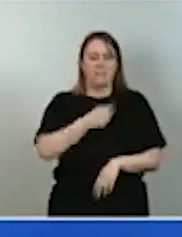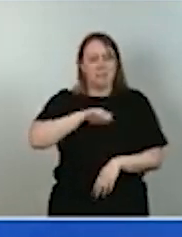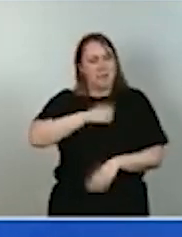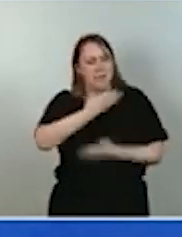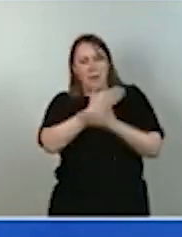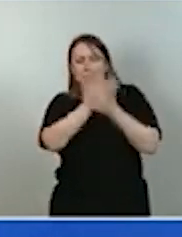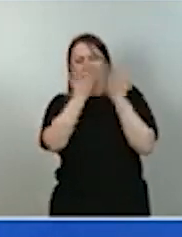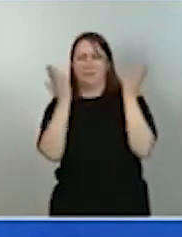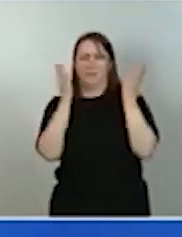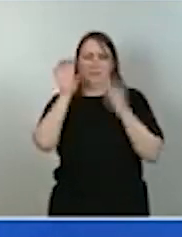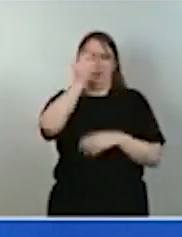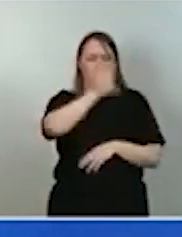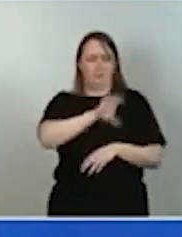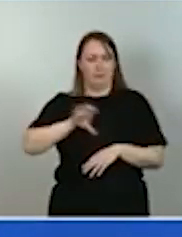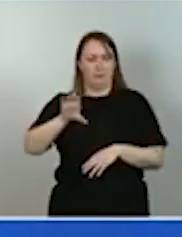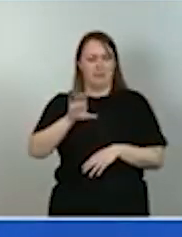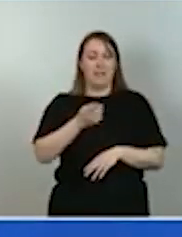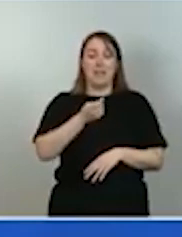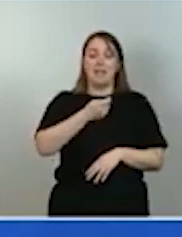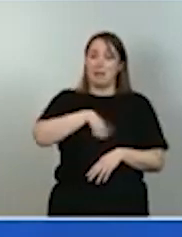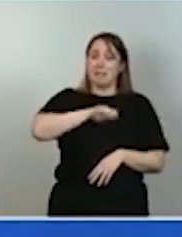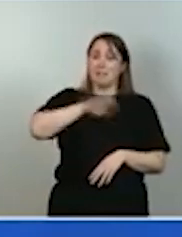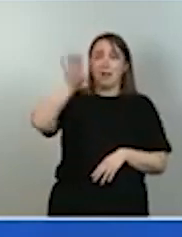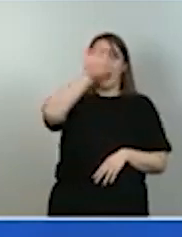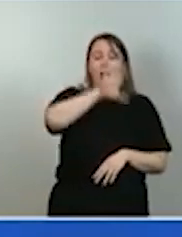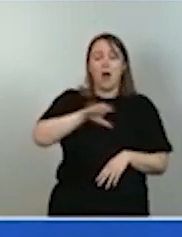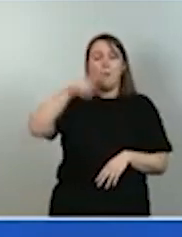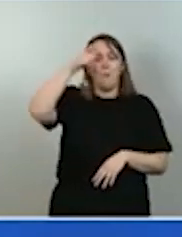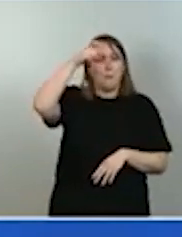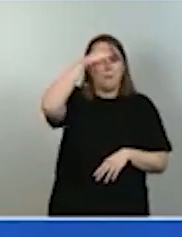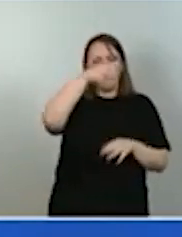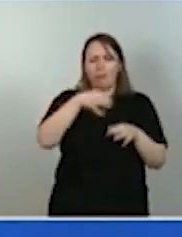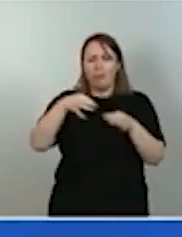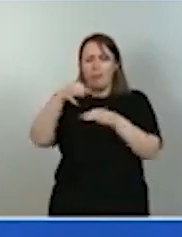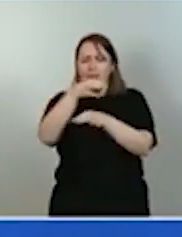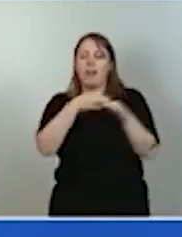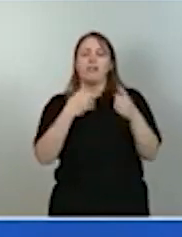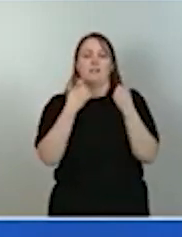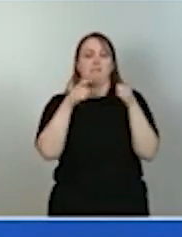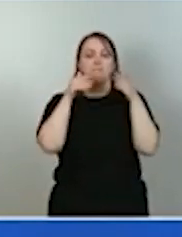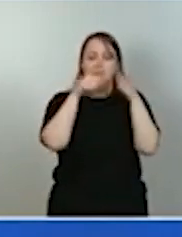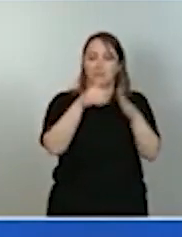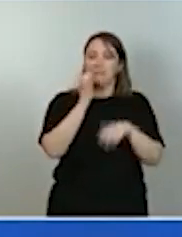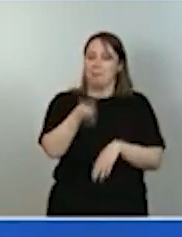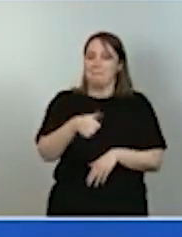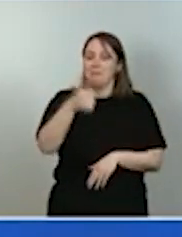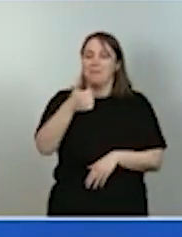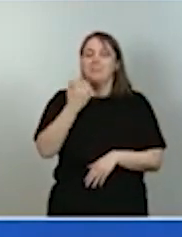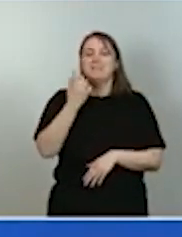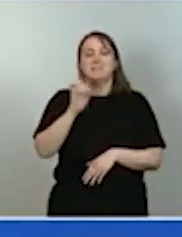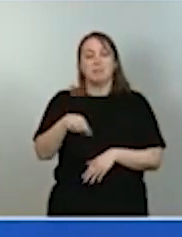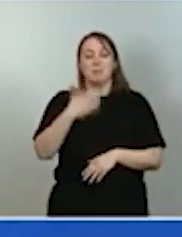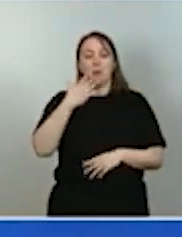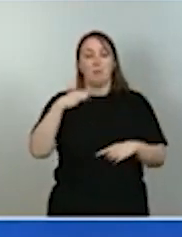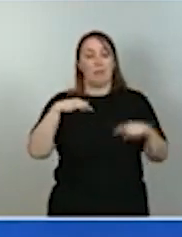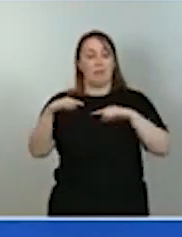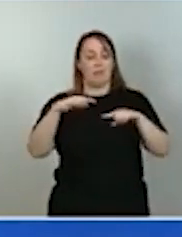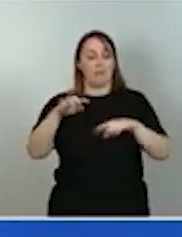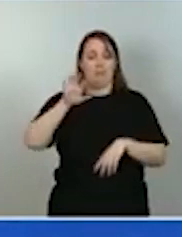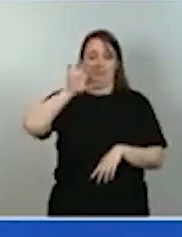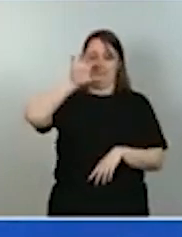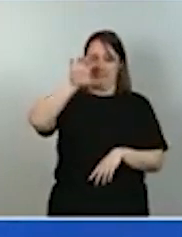para la España vaciada como que este Gobierno sea capaz de convocar a la dirección de Estado a quienes